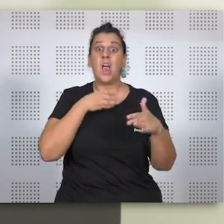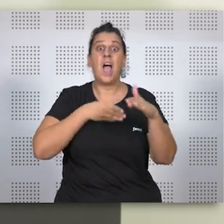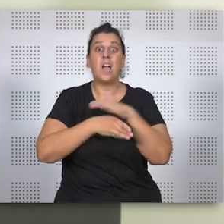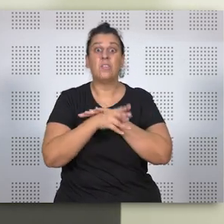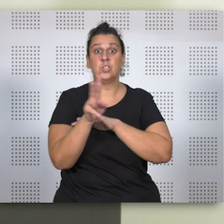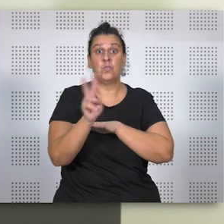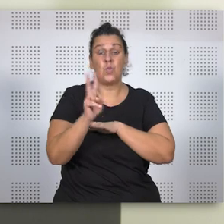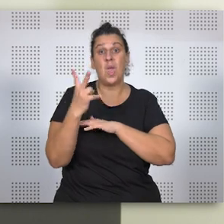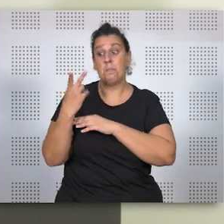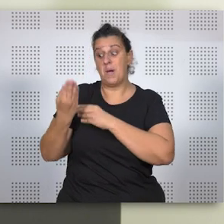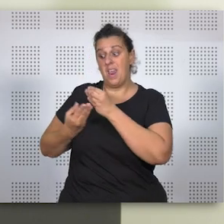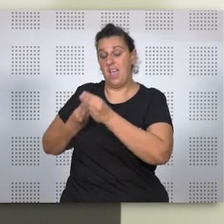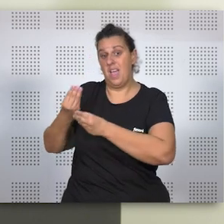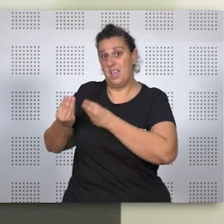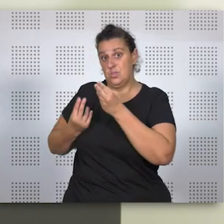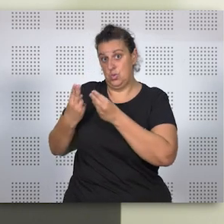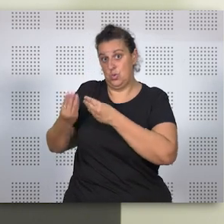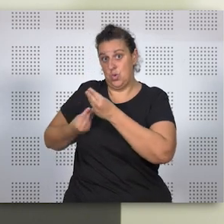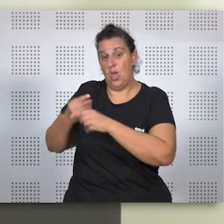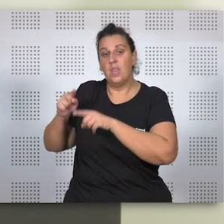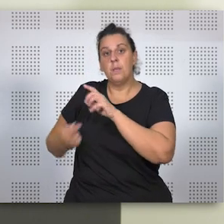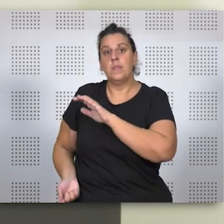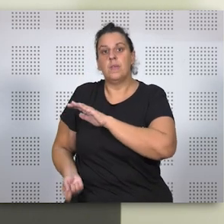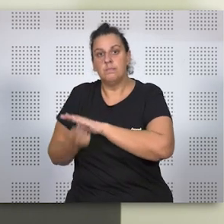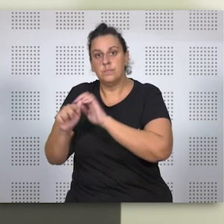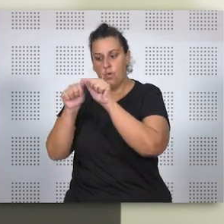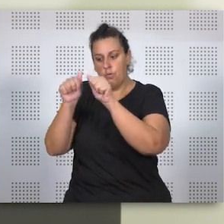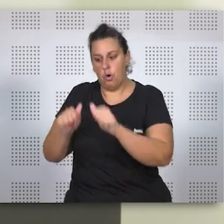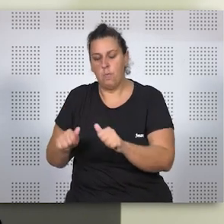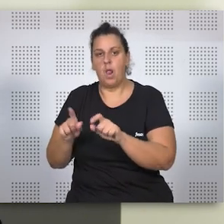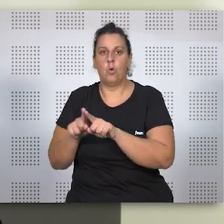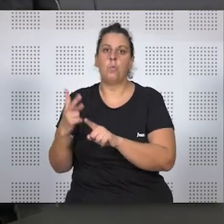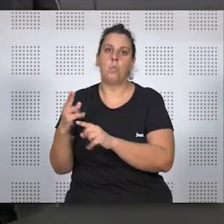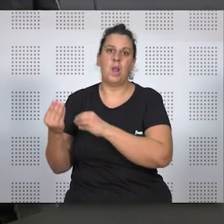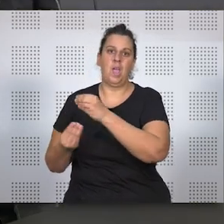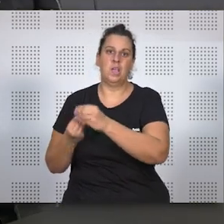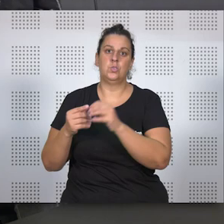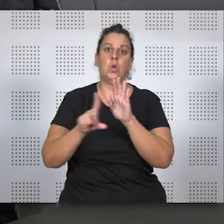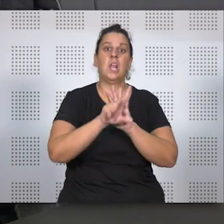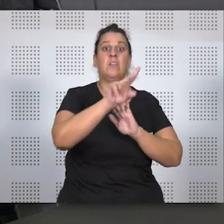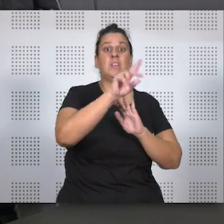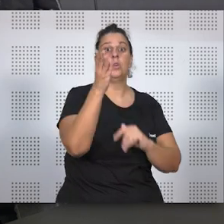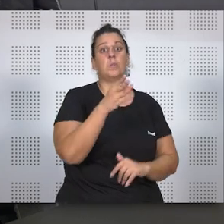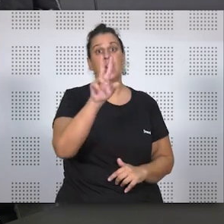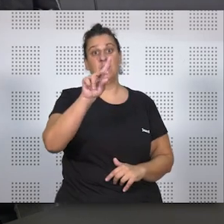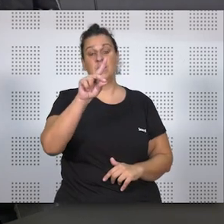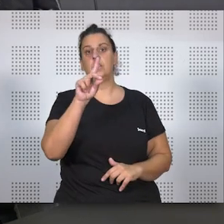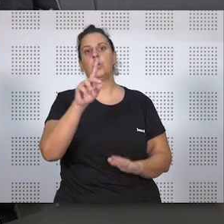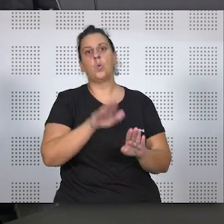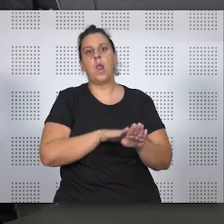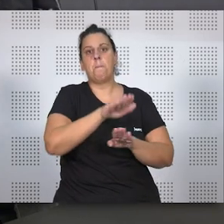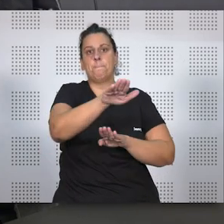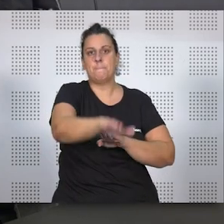viudedad de las parejas de hecho depende de la constitución formal como pareja de hecho. La Ley 21-21 va más allá. Y además,